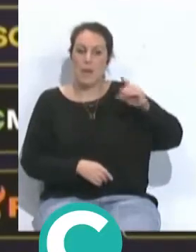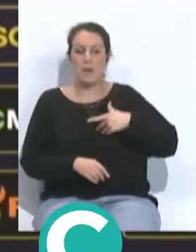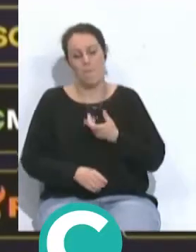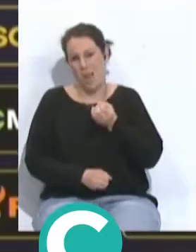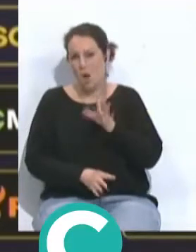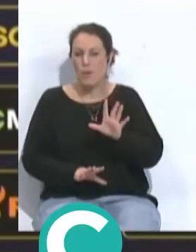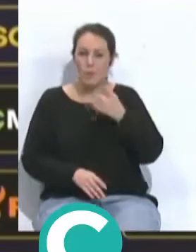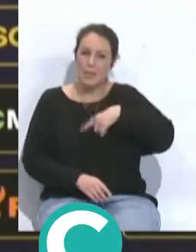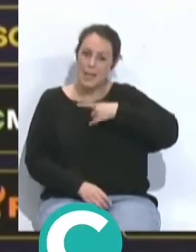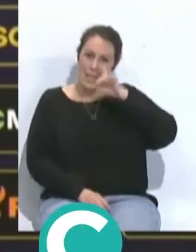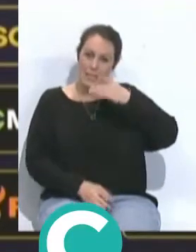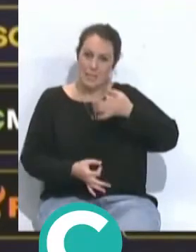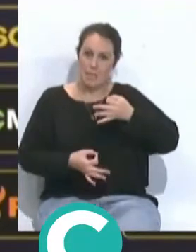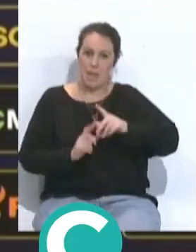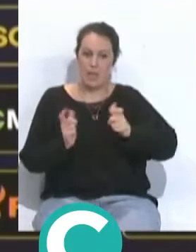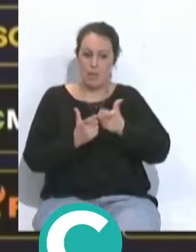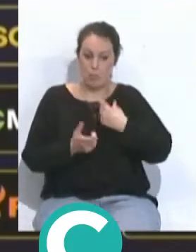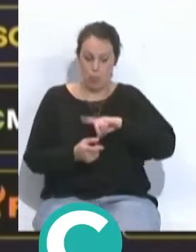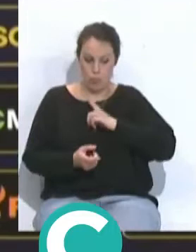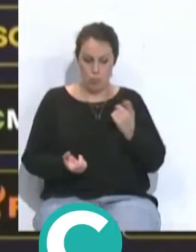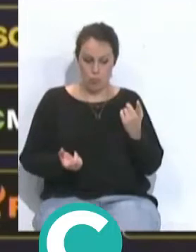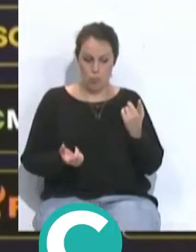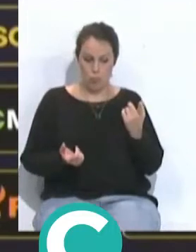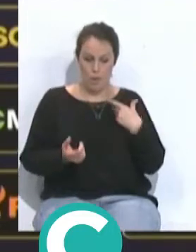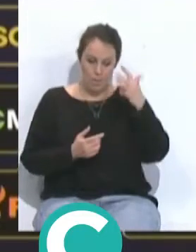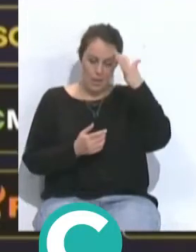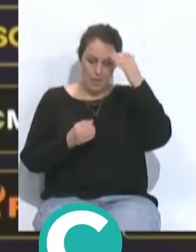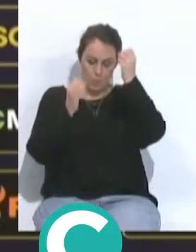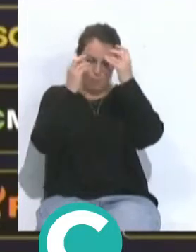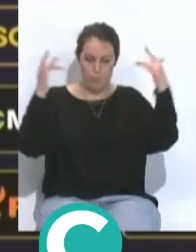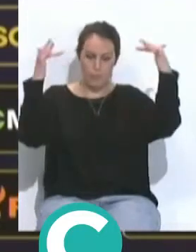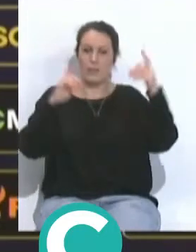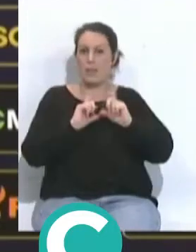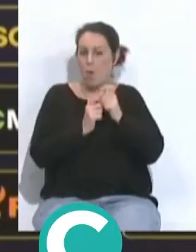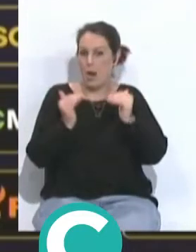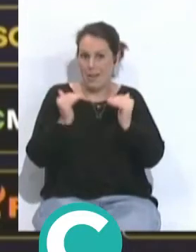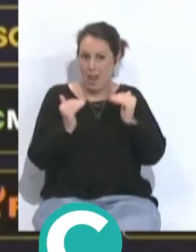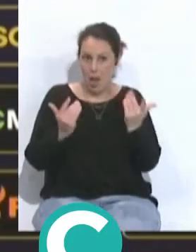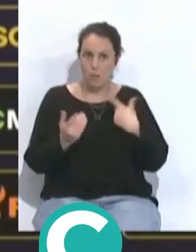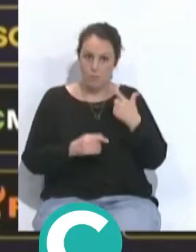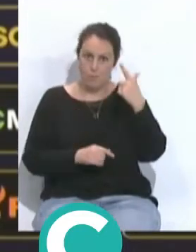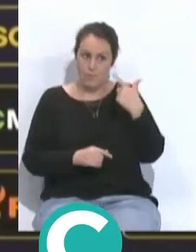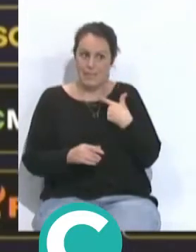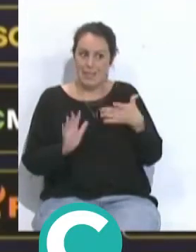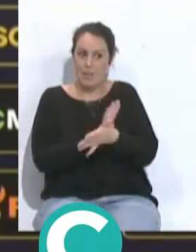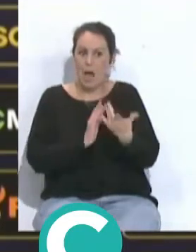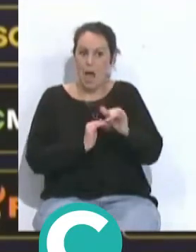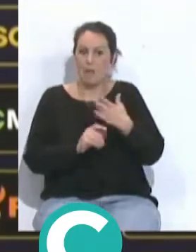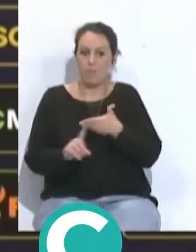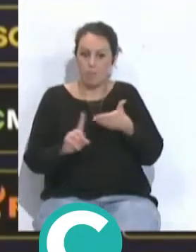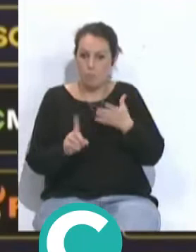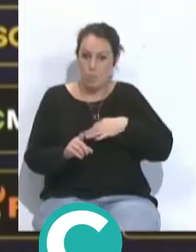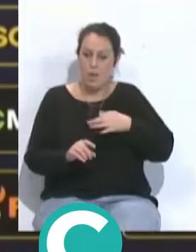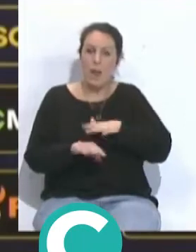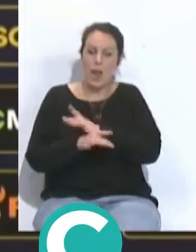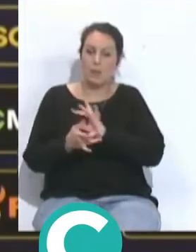¿no? Pero ya digo que con nuestra idea es de siempre el equipo en el que nosotros nos imaginamos en la cabeza es un equipo equilibrado, ¿no? El equipo equilibrado significa que tiene capacidad para poder atacar para poder